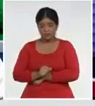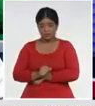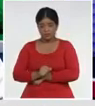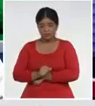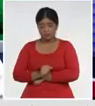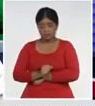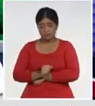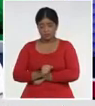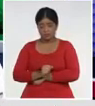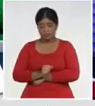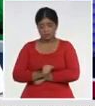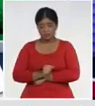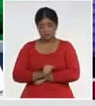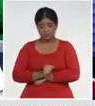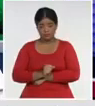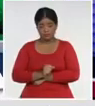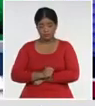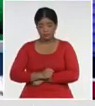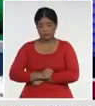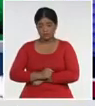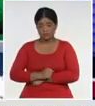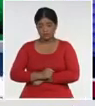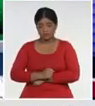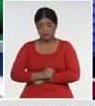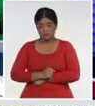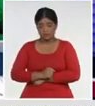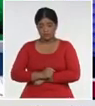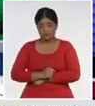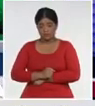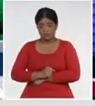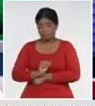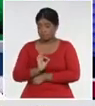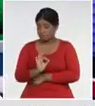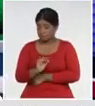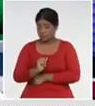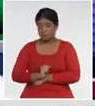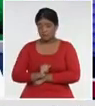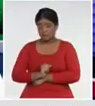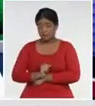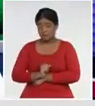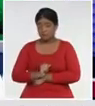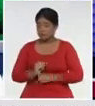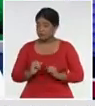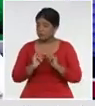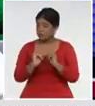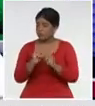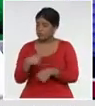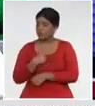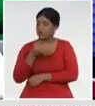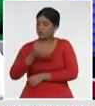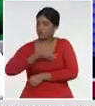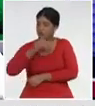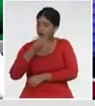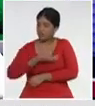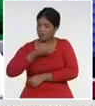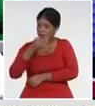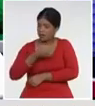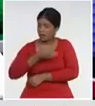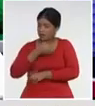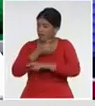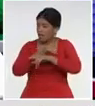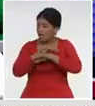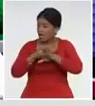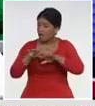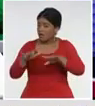este mes, eso, damos así, detalle, toda la información, para que realmente,